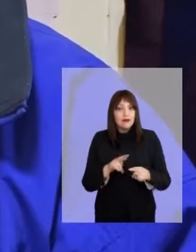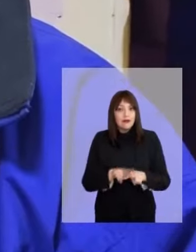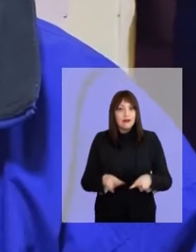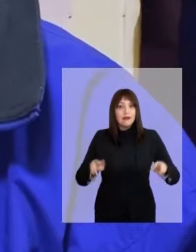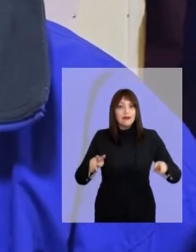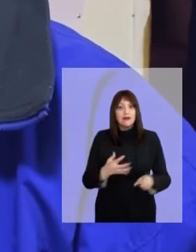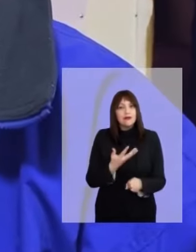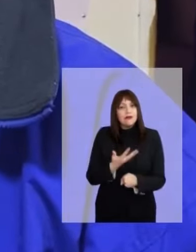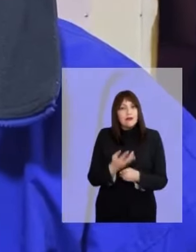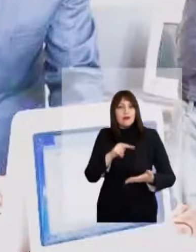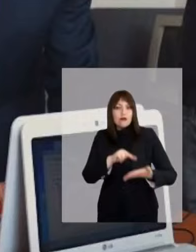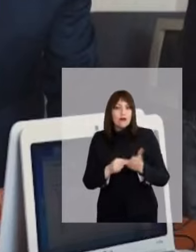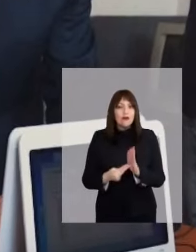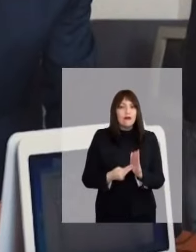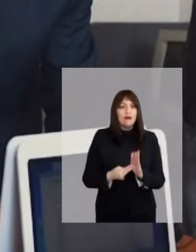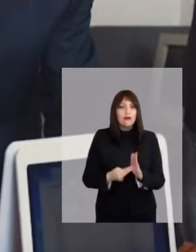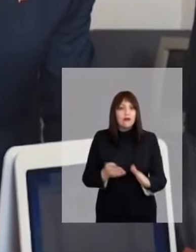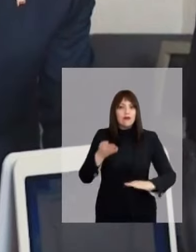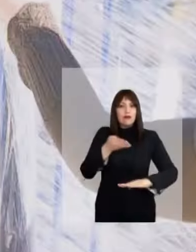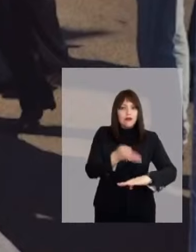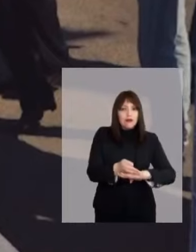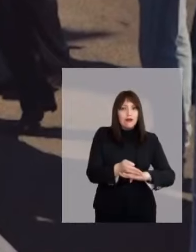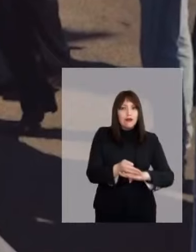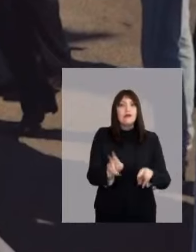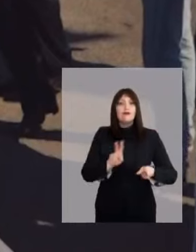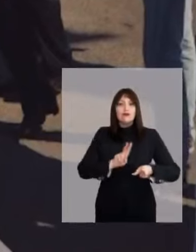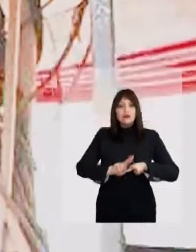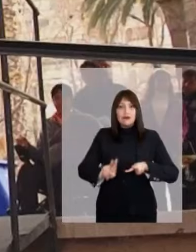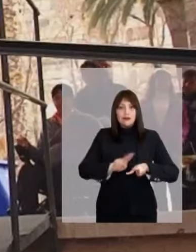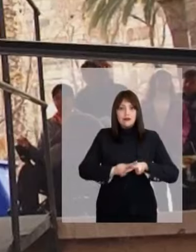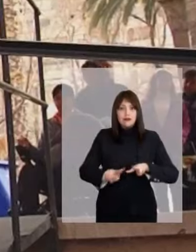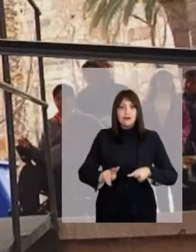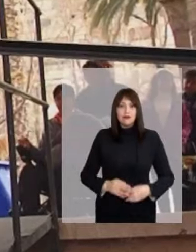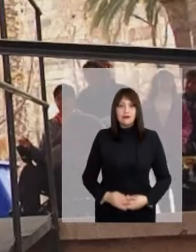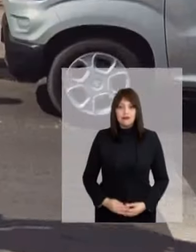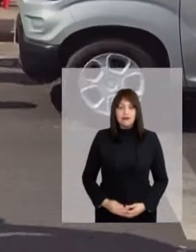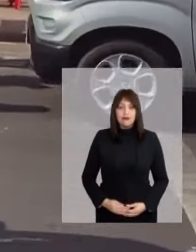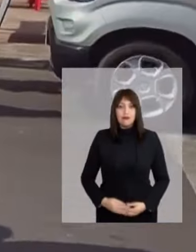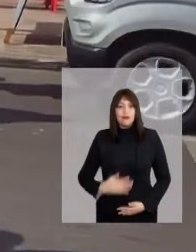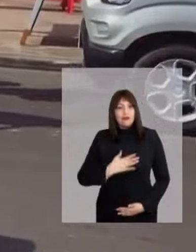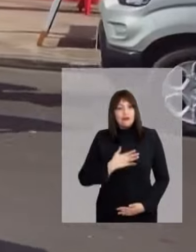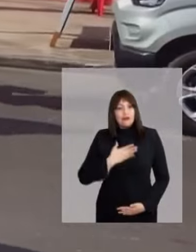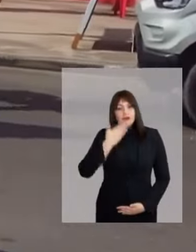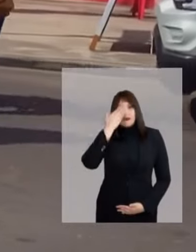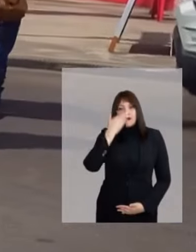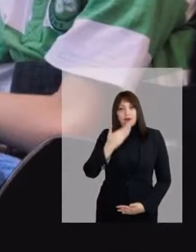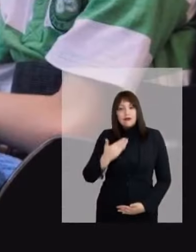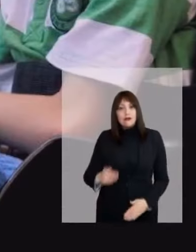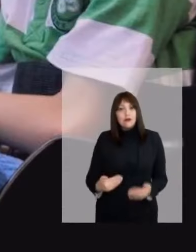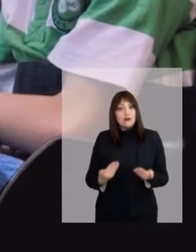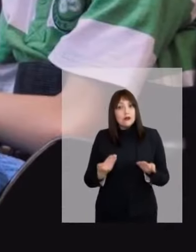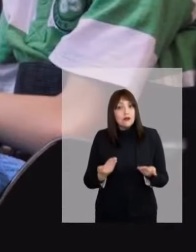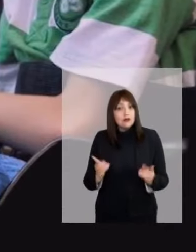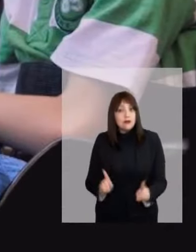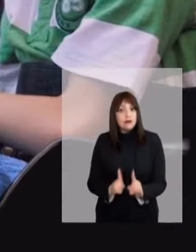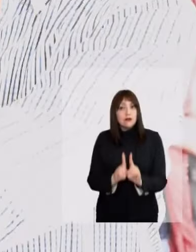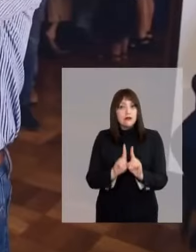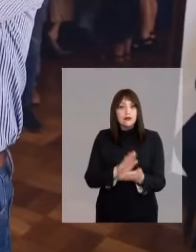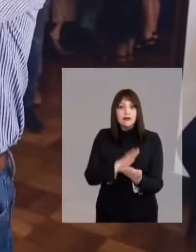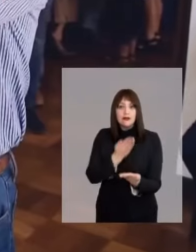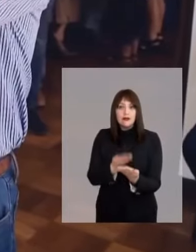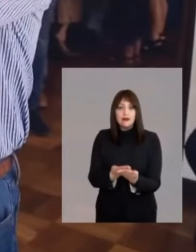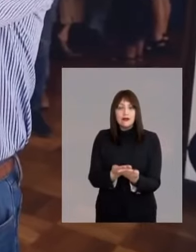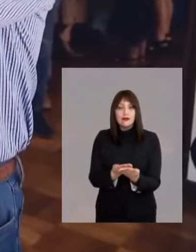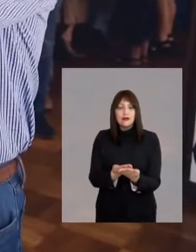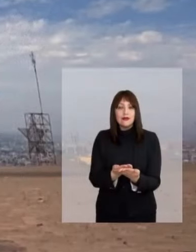tranquilidad. Si hay un problema por resolver, voy donde está el problema y lo resuelvo. Si nos sentimos mal, hay que estar ahí para